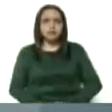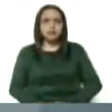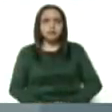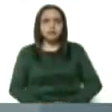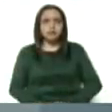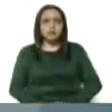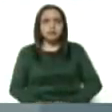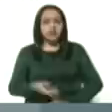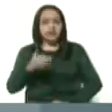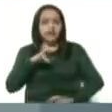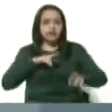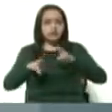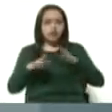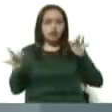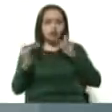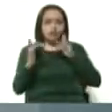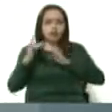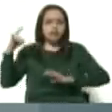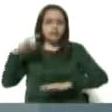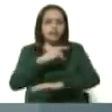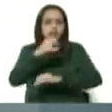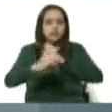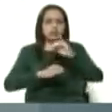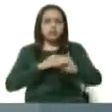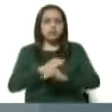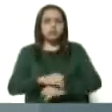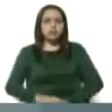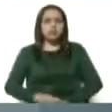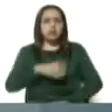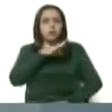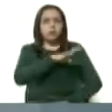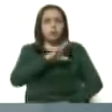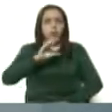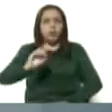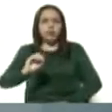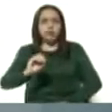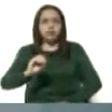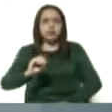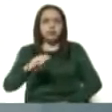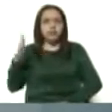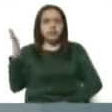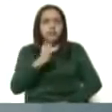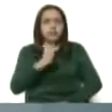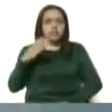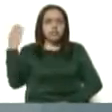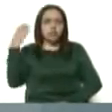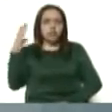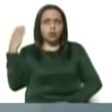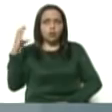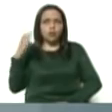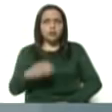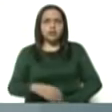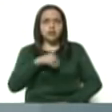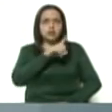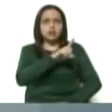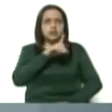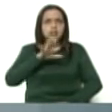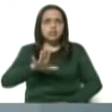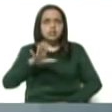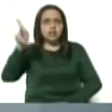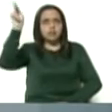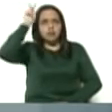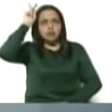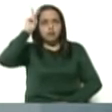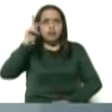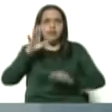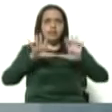de contacto con viajero internacional, 40 proceden de Colombia, 15 de Perú, 10